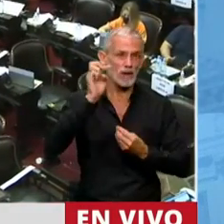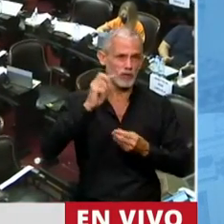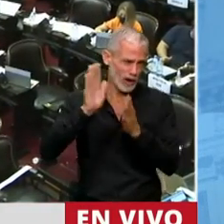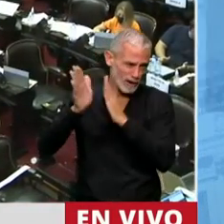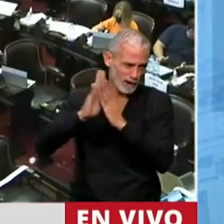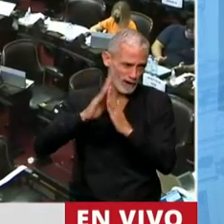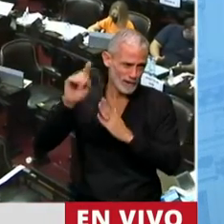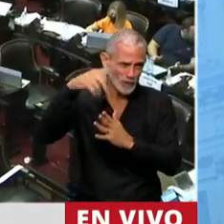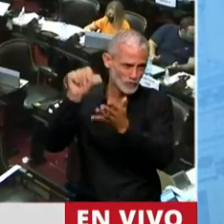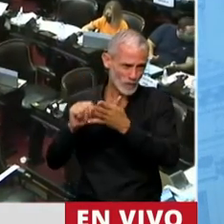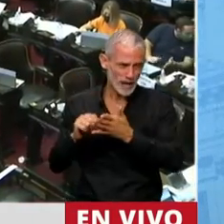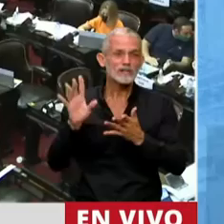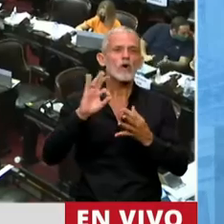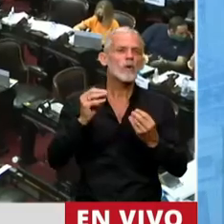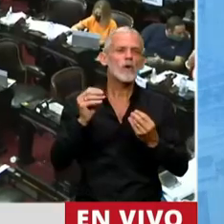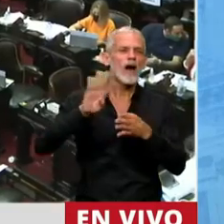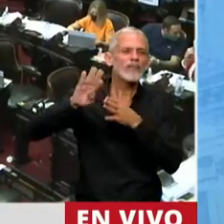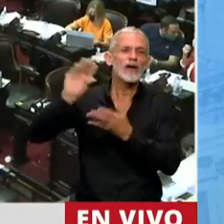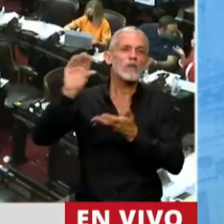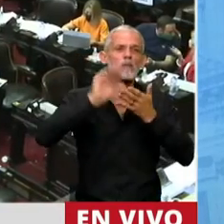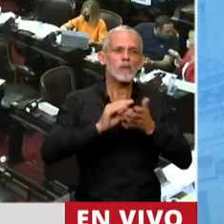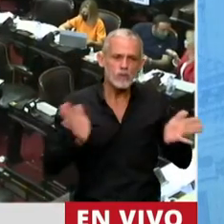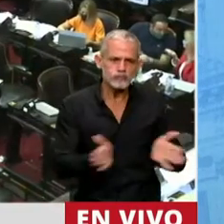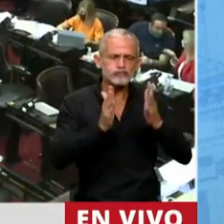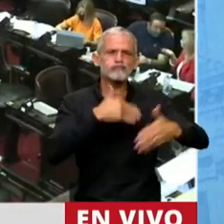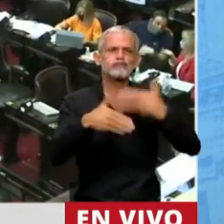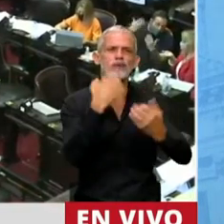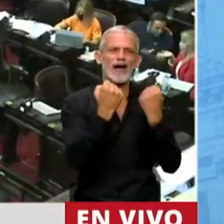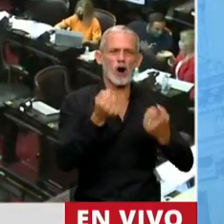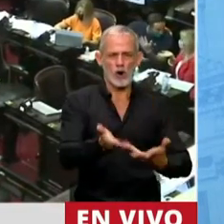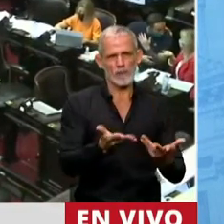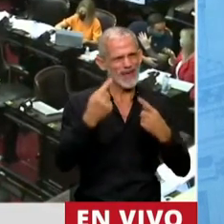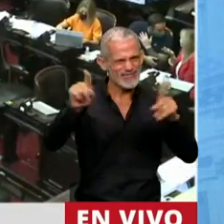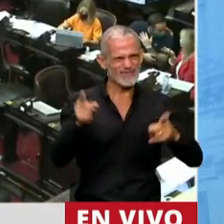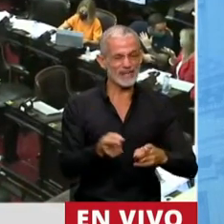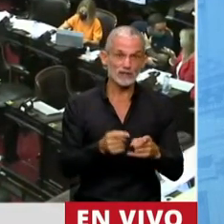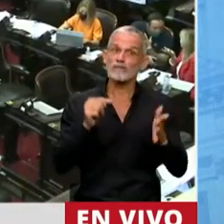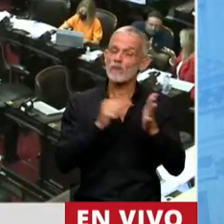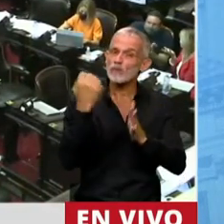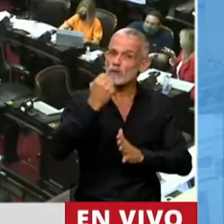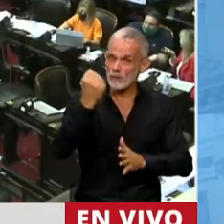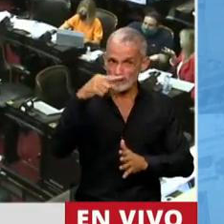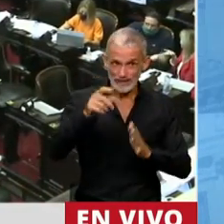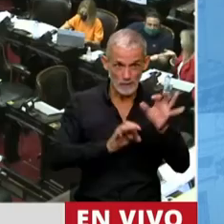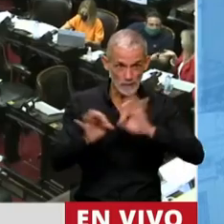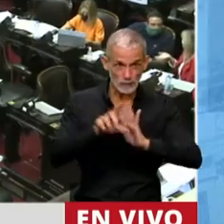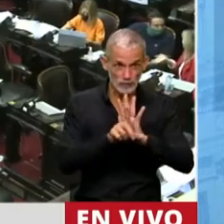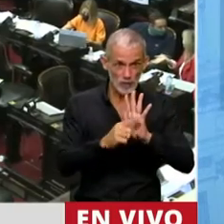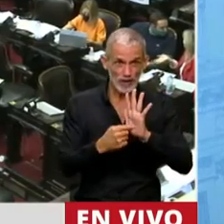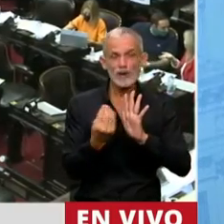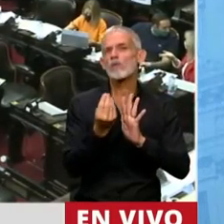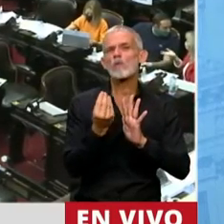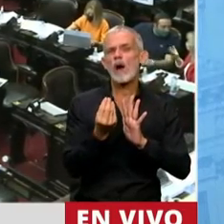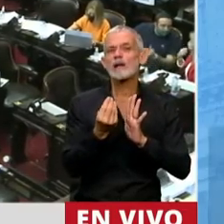que endeudarse para desarrollar la capacidad productiva de nuestro país. Y por eso uno de los puntos centrales de este proyecto justamente es que